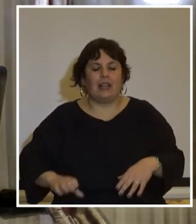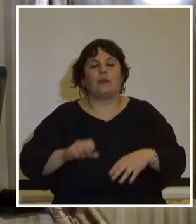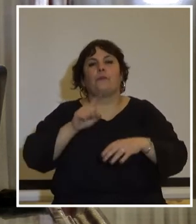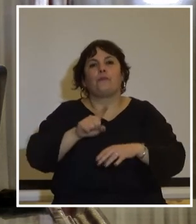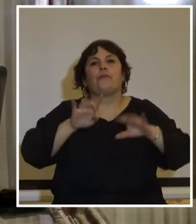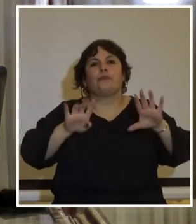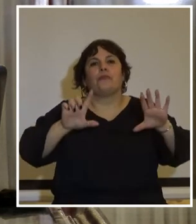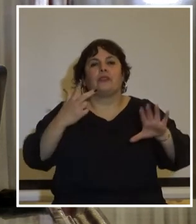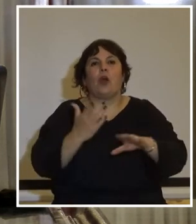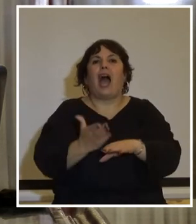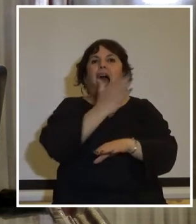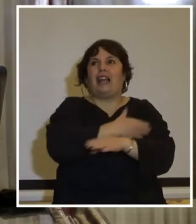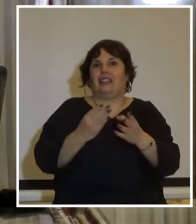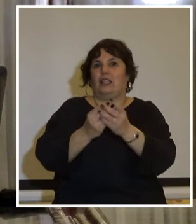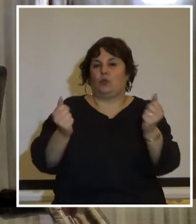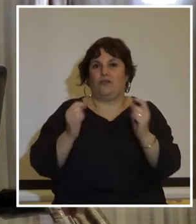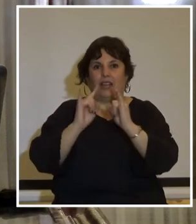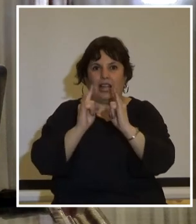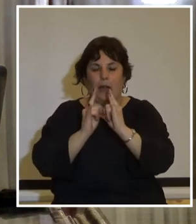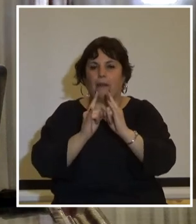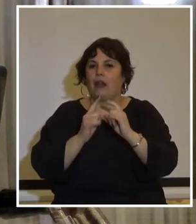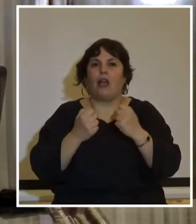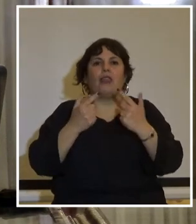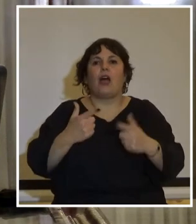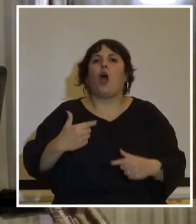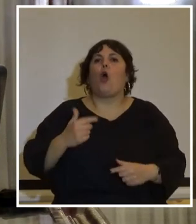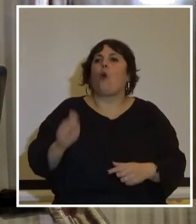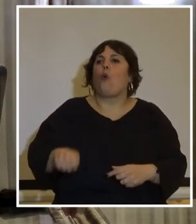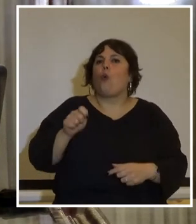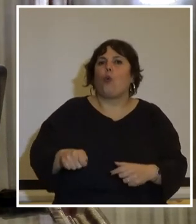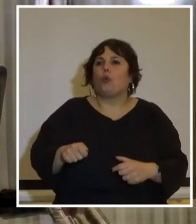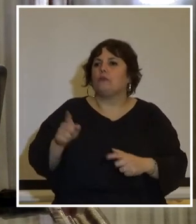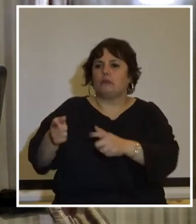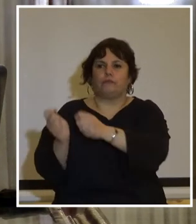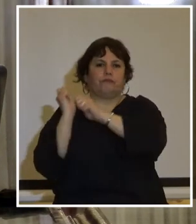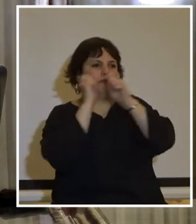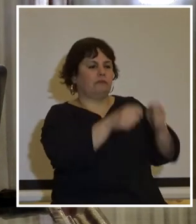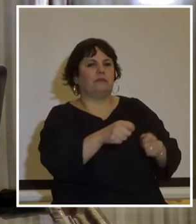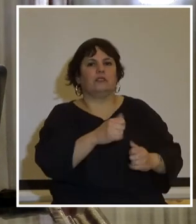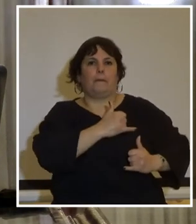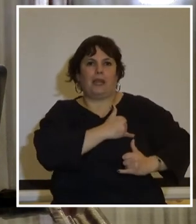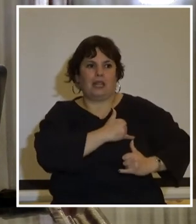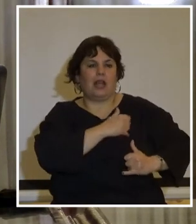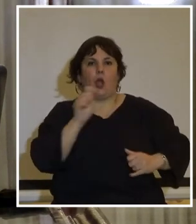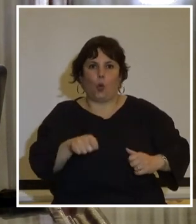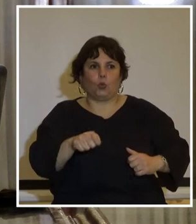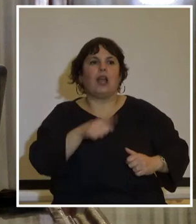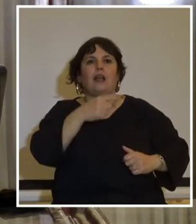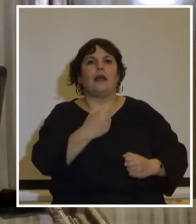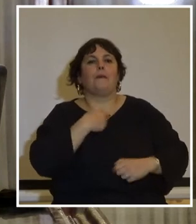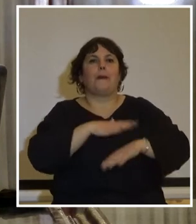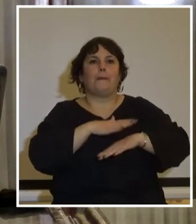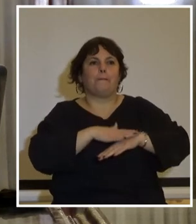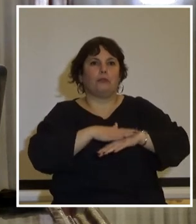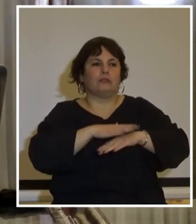un año antes de la disolución de las cámaras quitando toda función a la justicia civil para otorgársela a la militar ampliando ahora sí su competencia